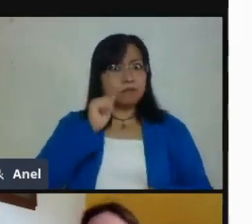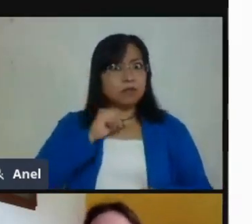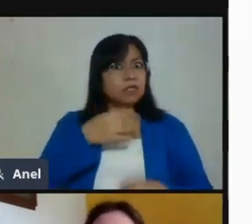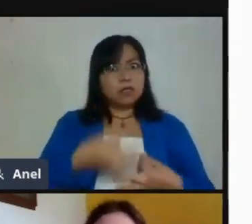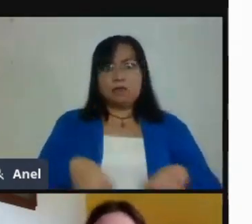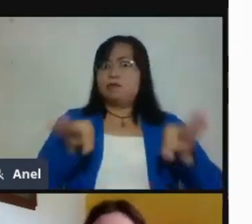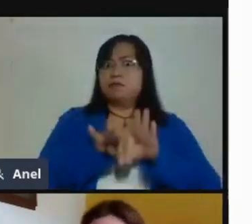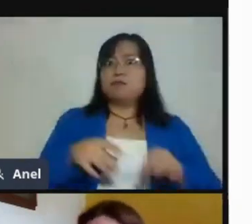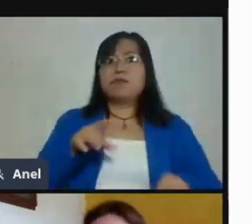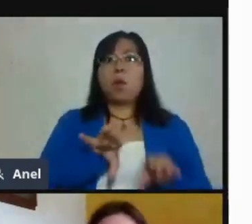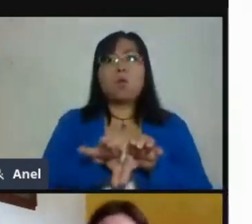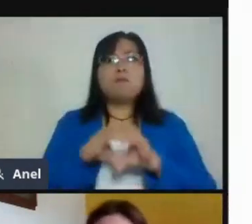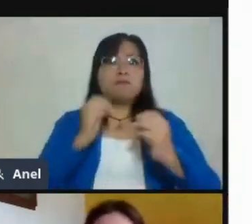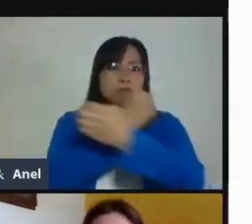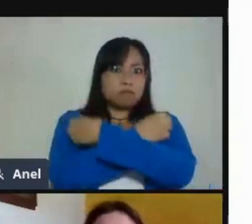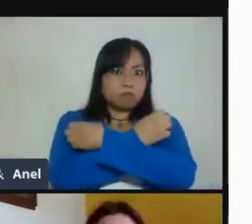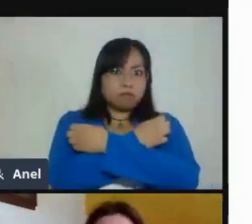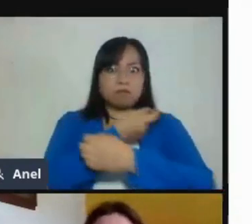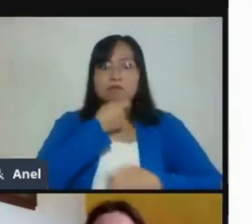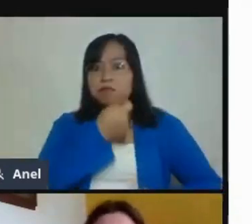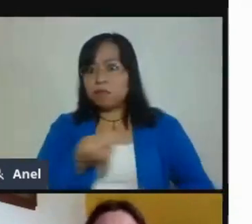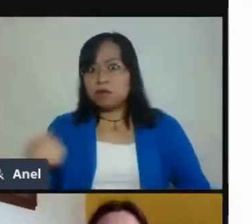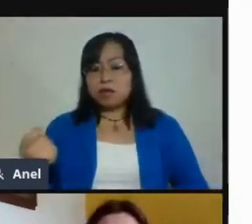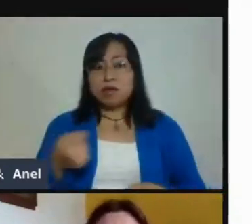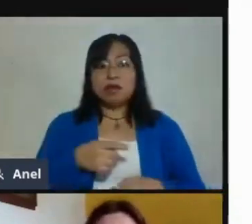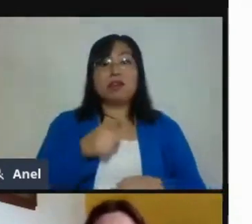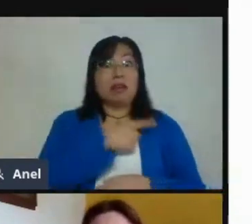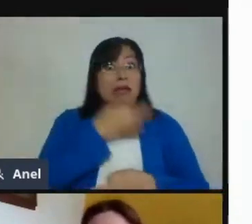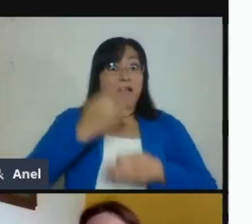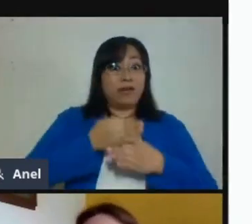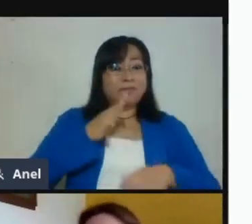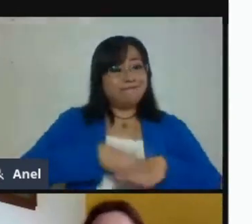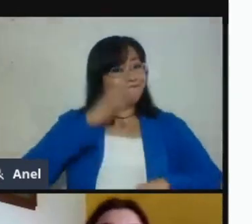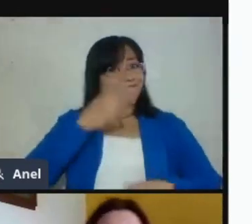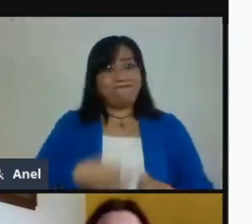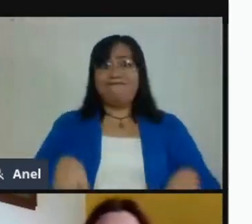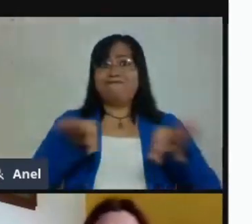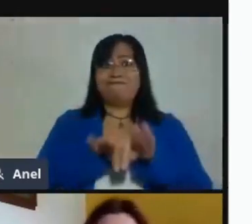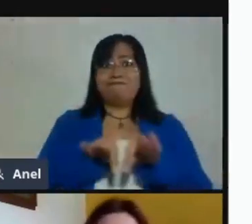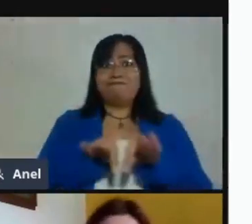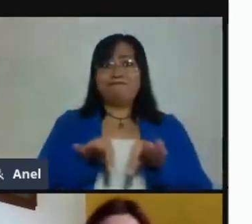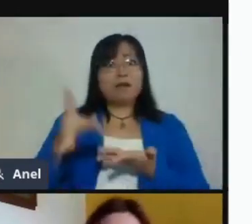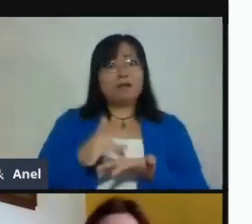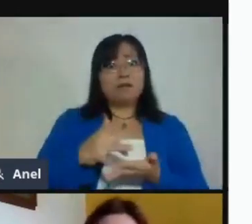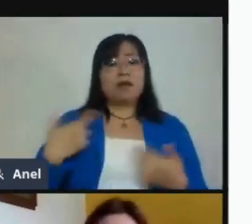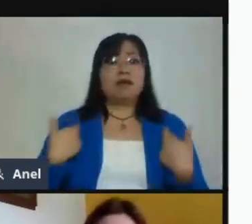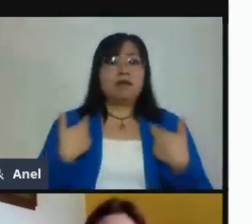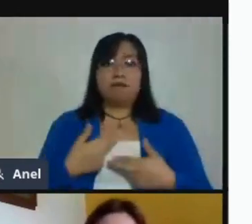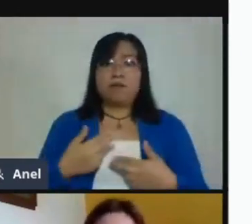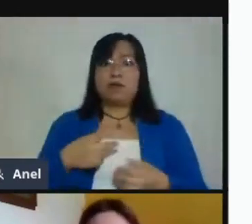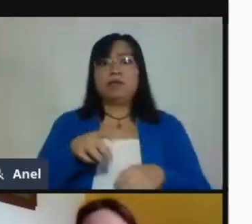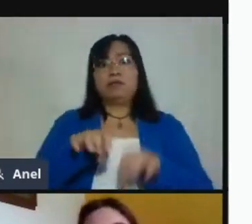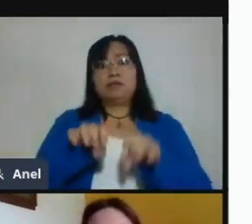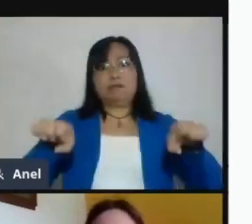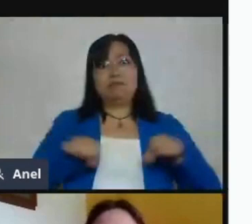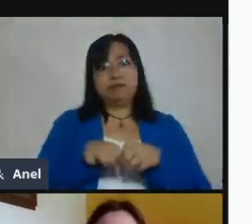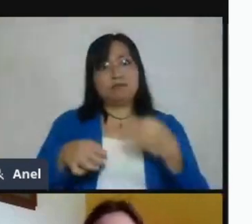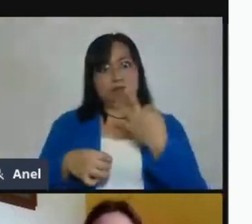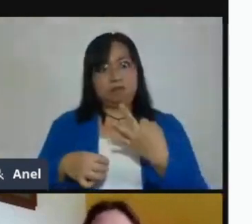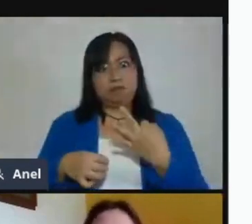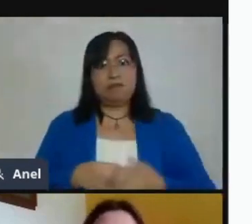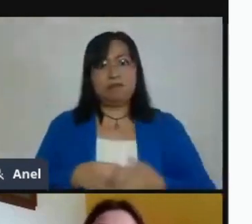sabemos que ahora han tomado un rol fundamental y se han tenido que enfrentar esta situación extraordinaria de